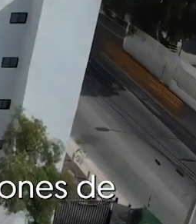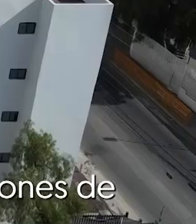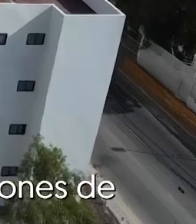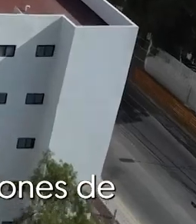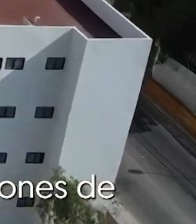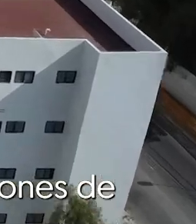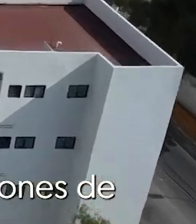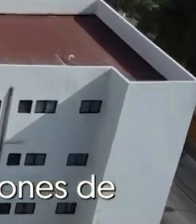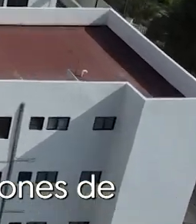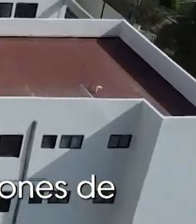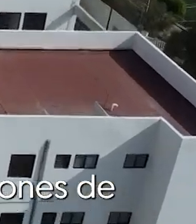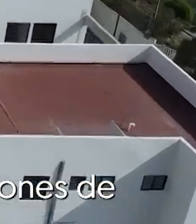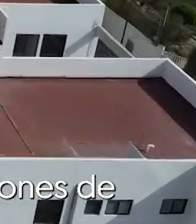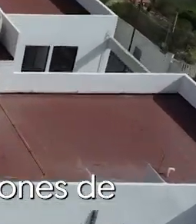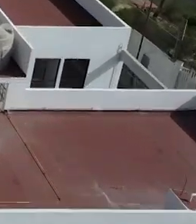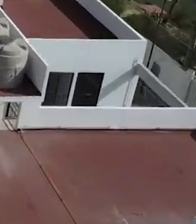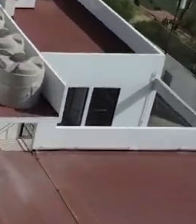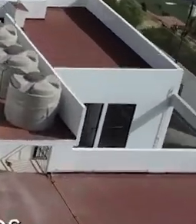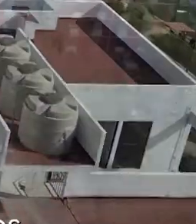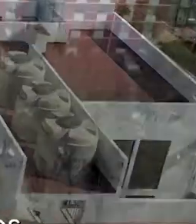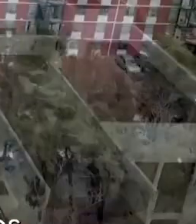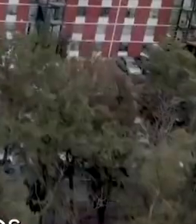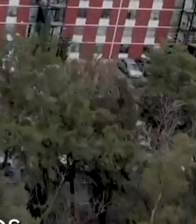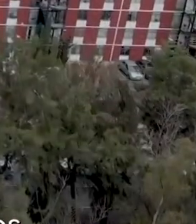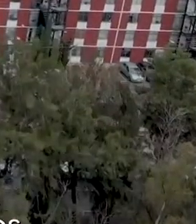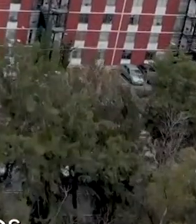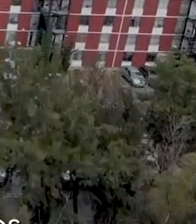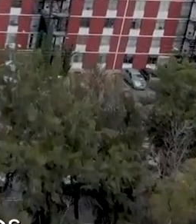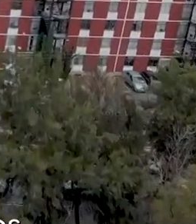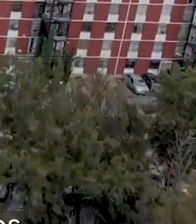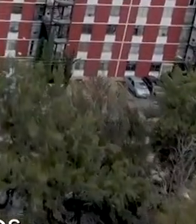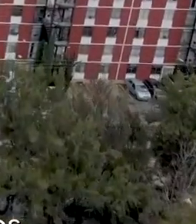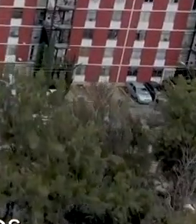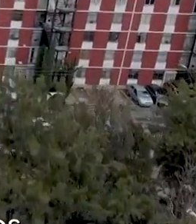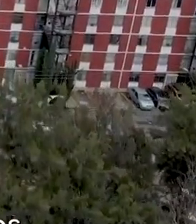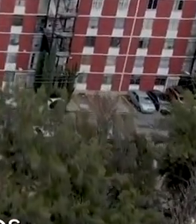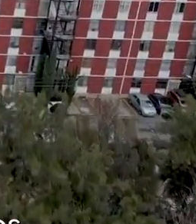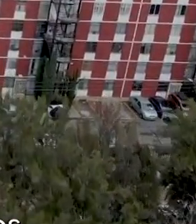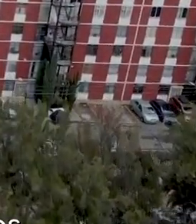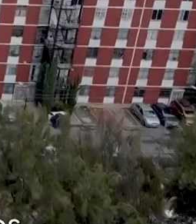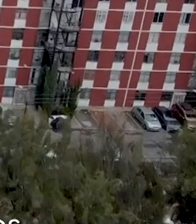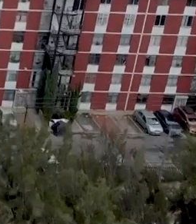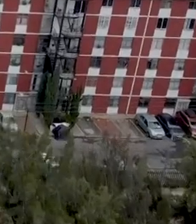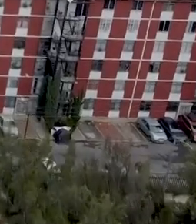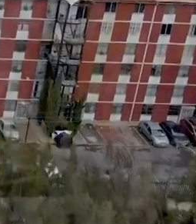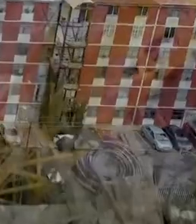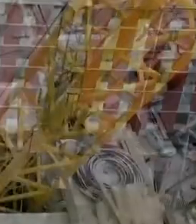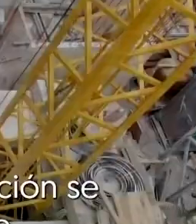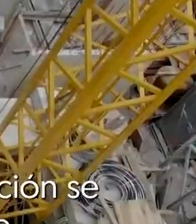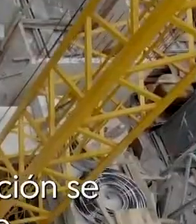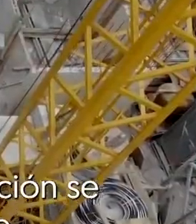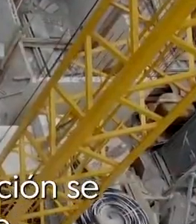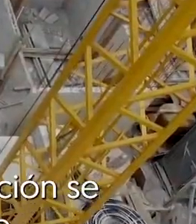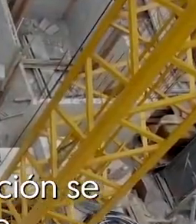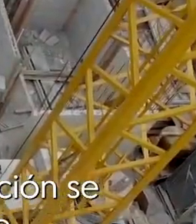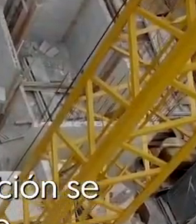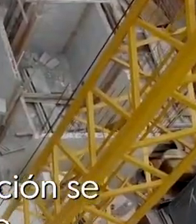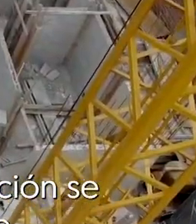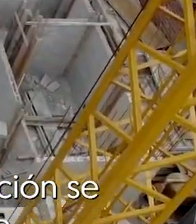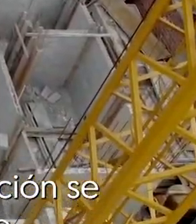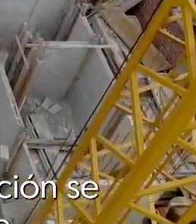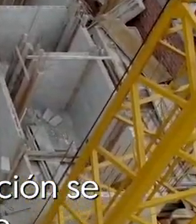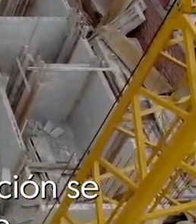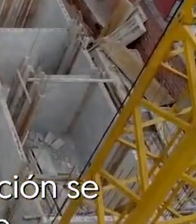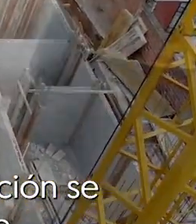.1 millones de empleos directos y 9.2 millones de empleos indirectos. El programa de